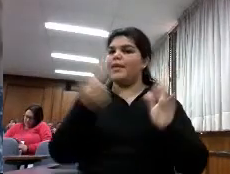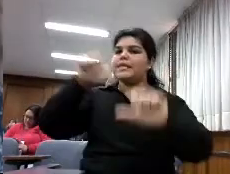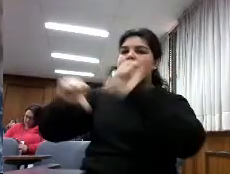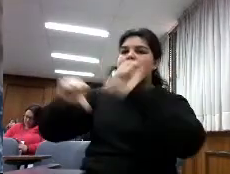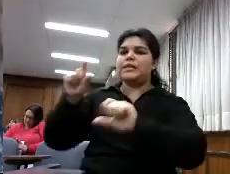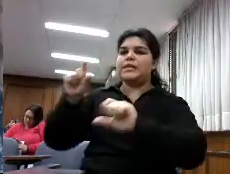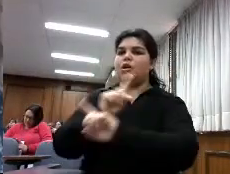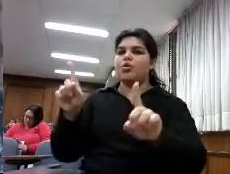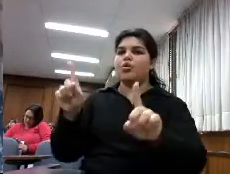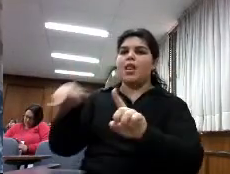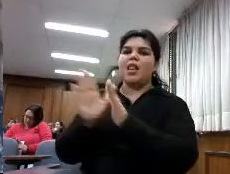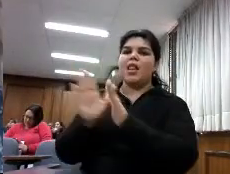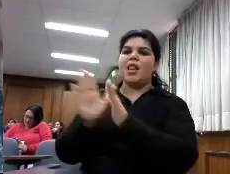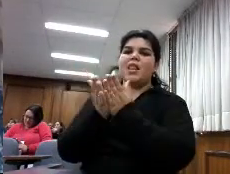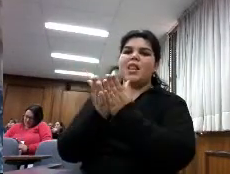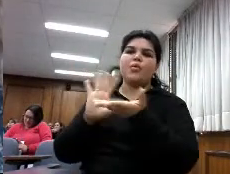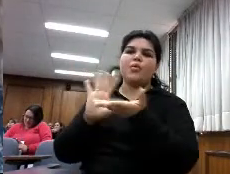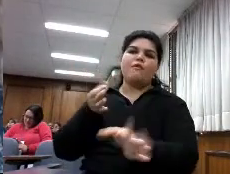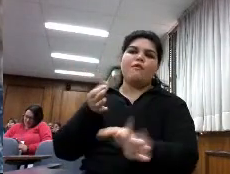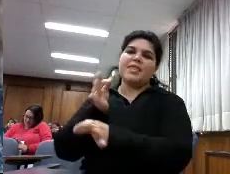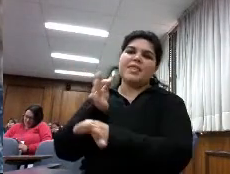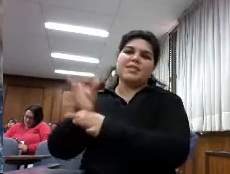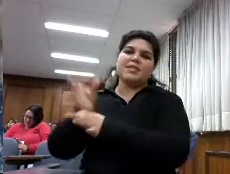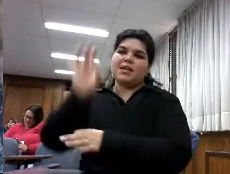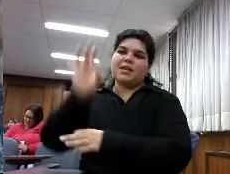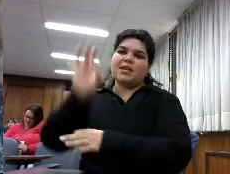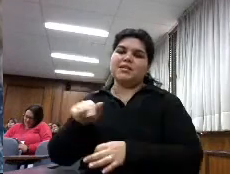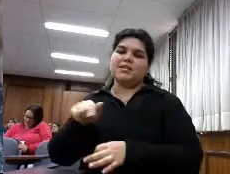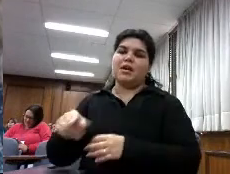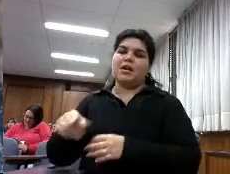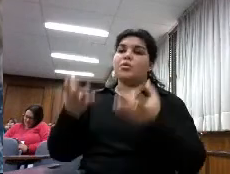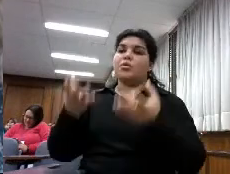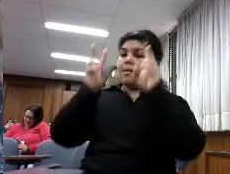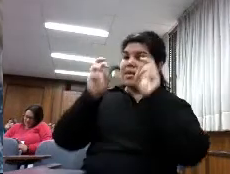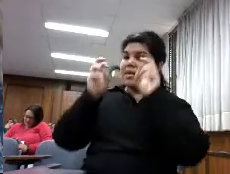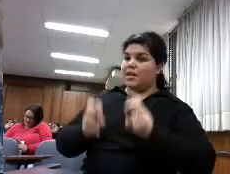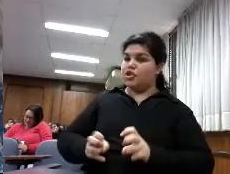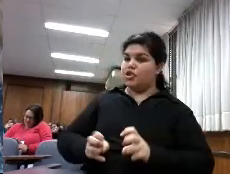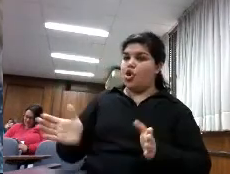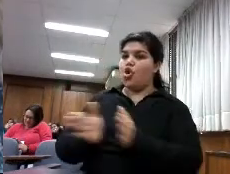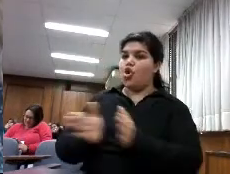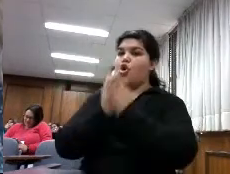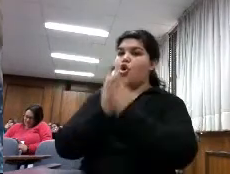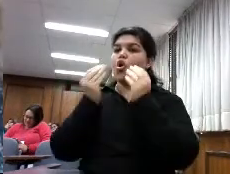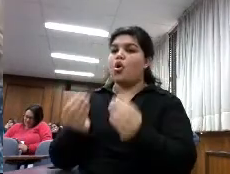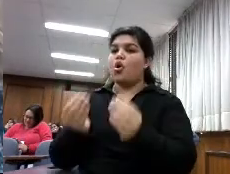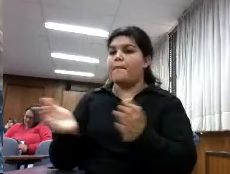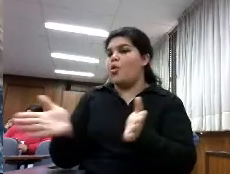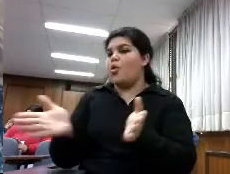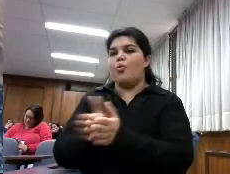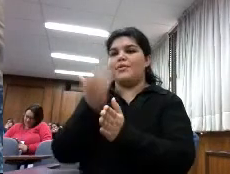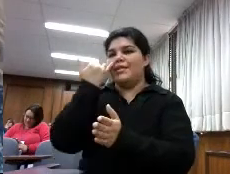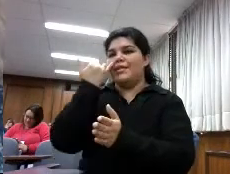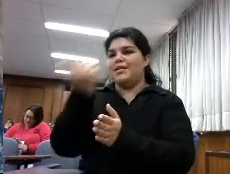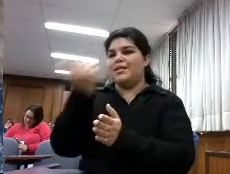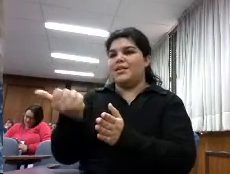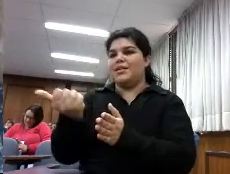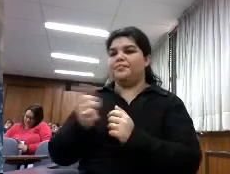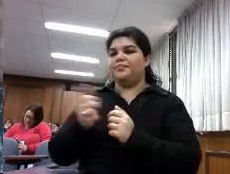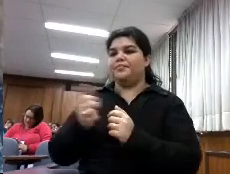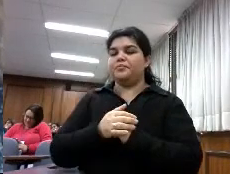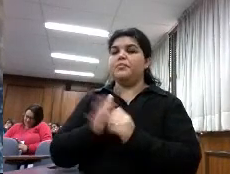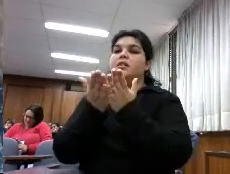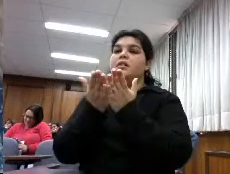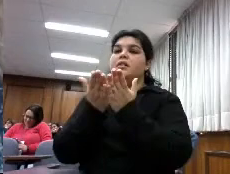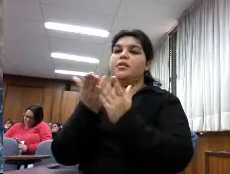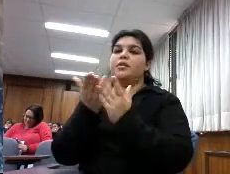didáctica de enseñanza porque la investigación punta va en el artículo o cuando se hace un libro en ciencias o en tecnología